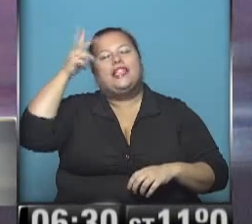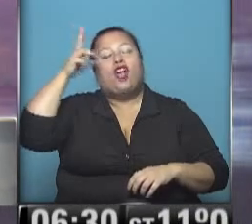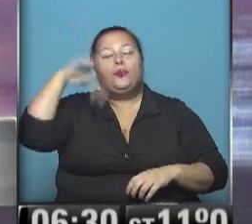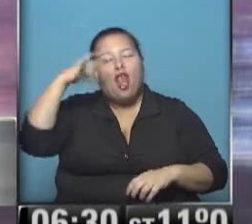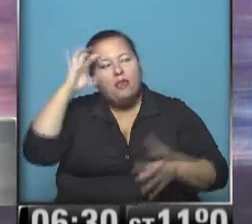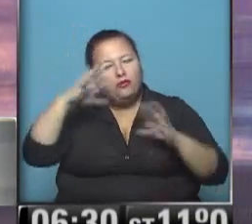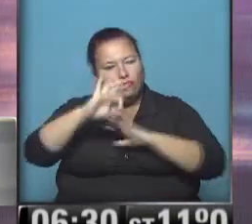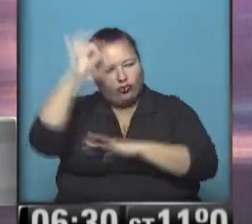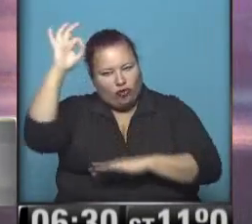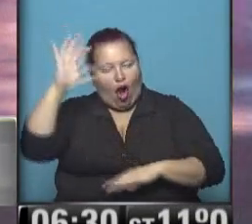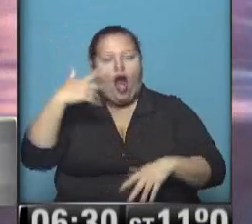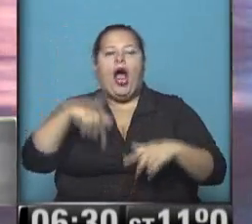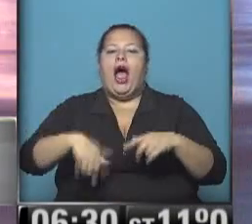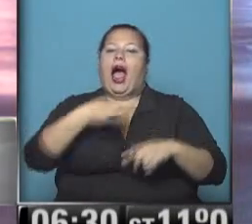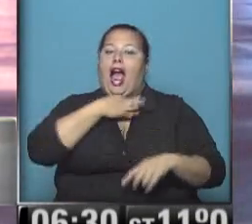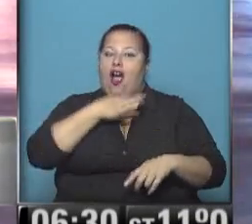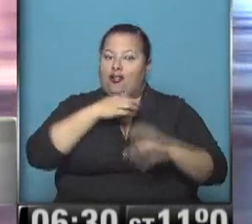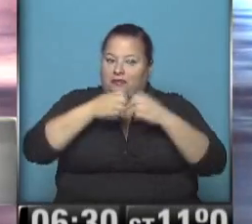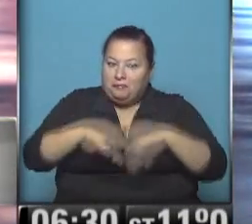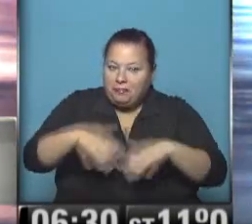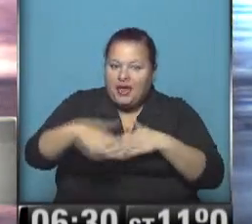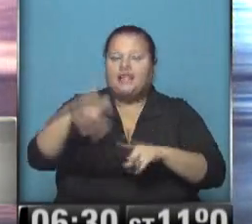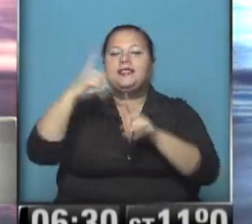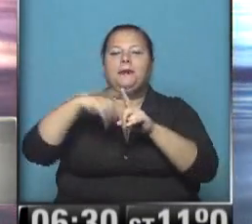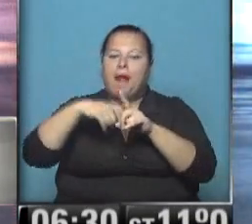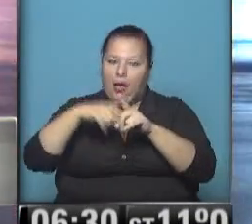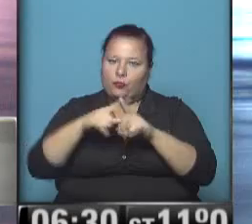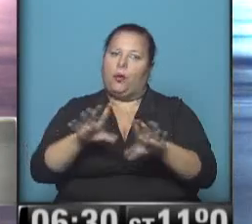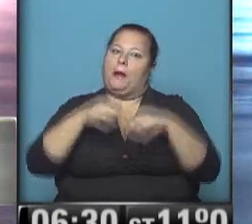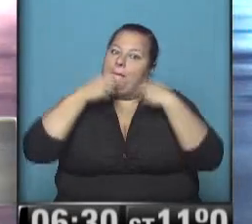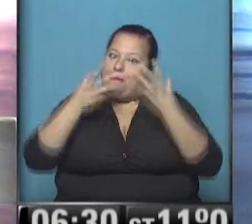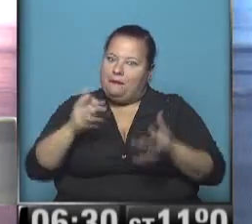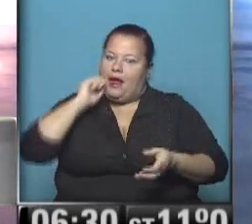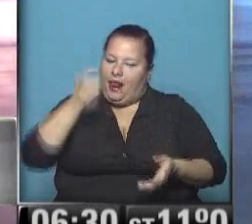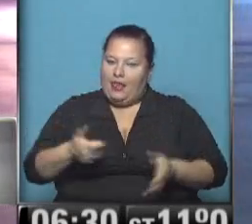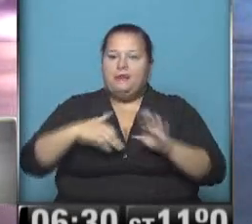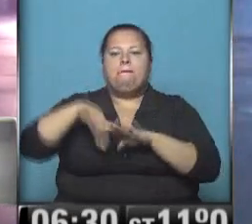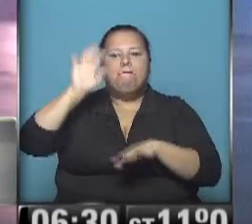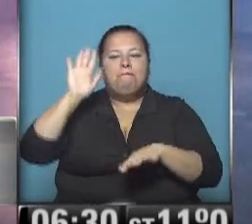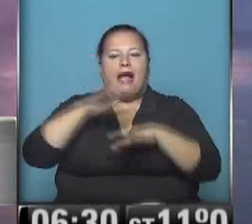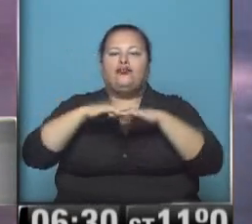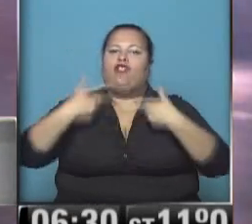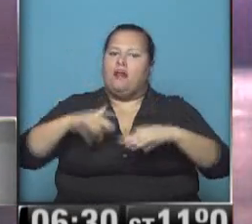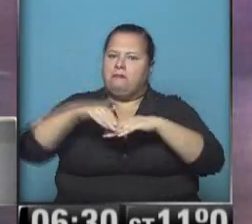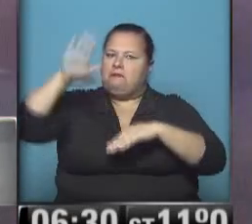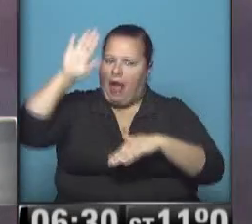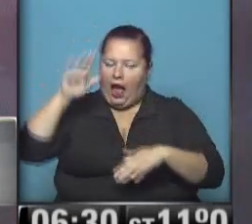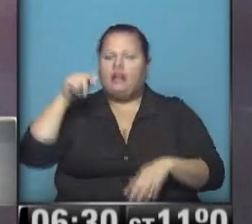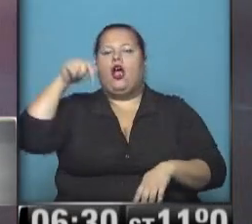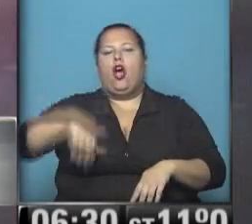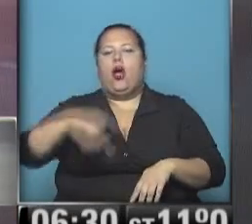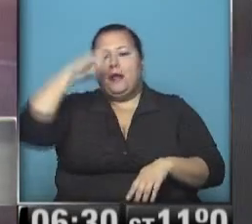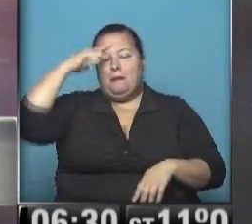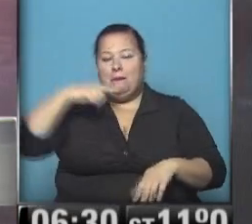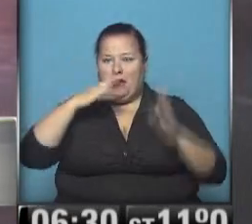el sol, en un comienzo de agosto con temperaturas mucho más que agradables por encima de los valores normales para este